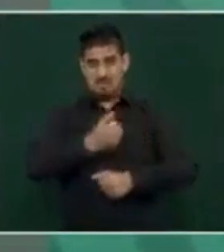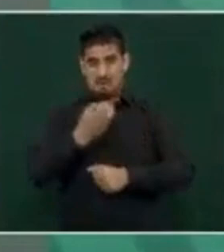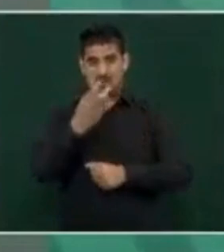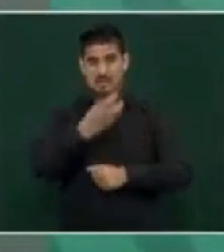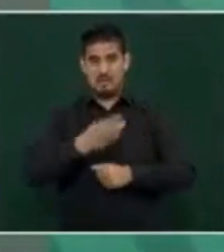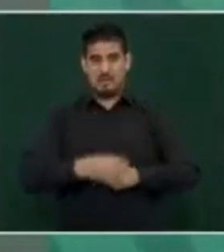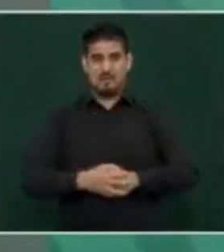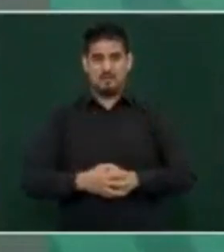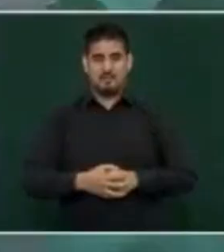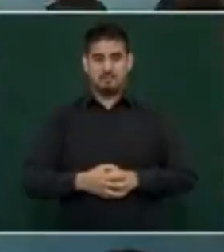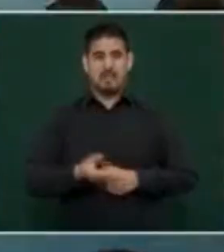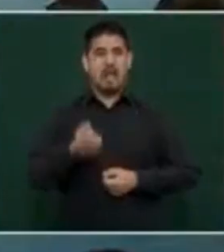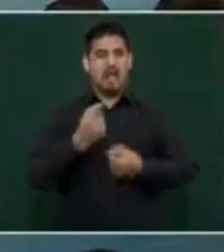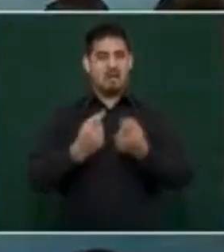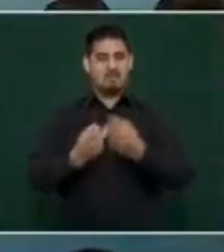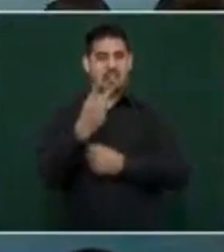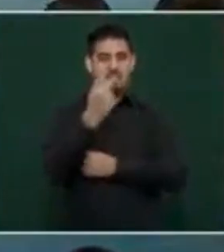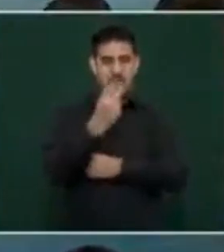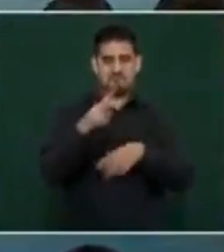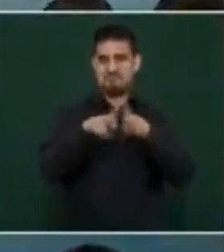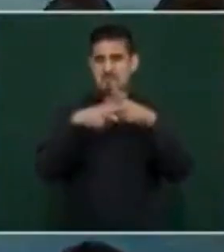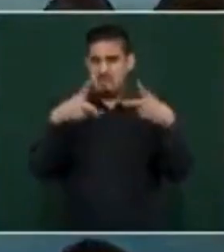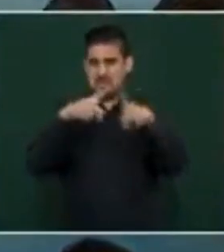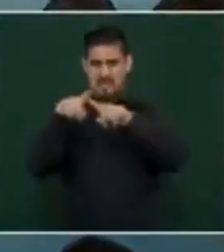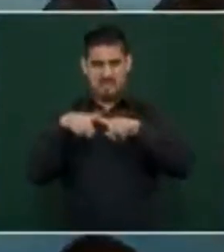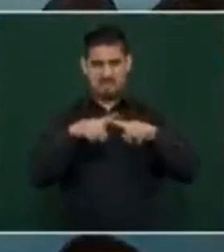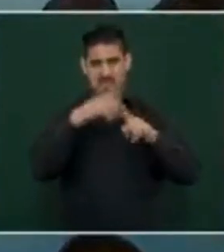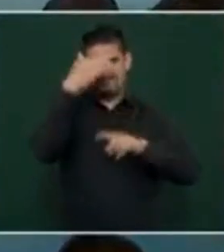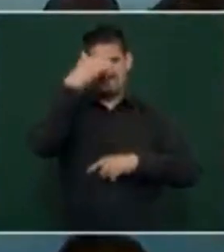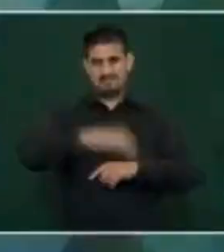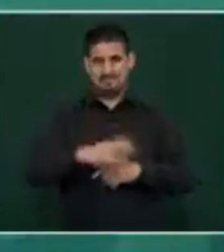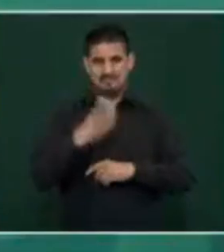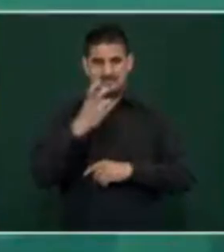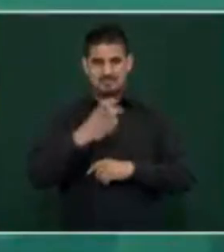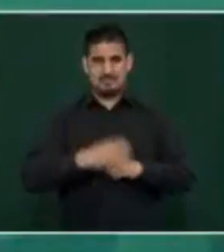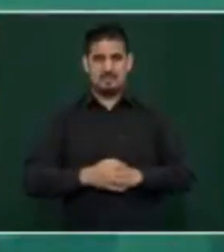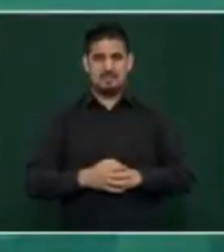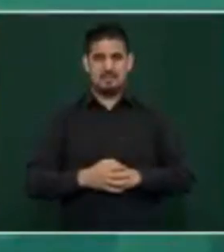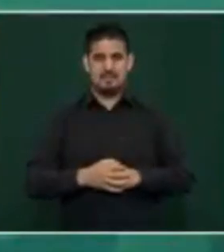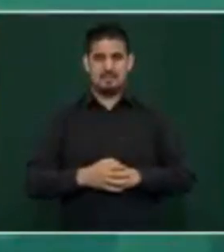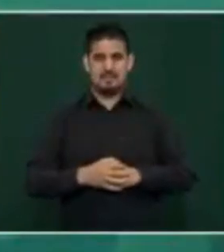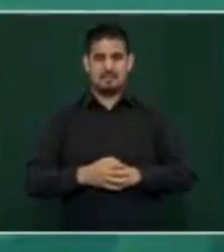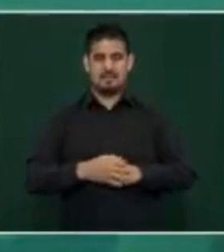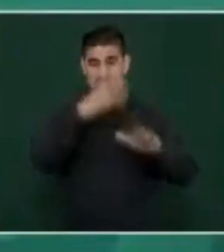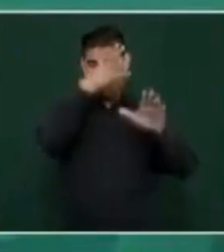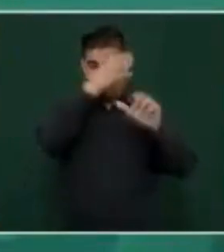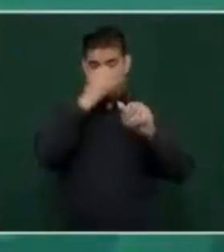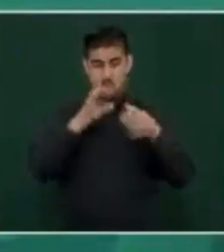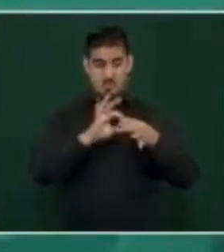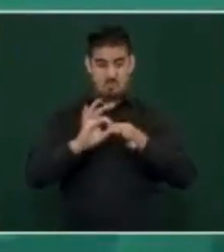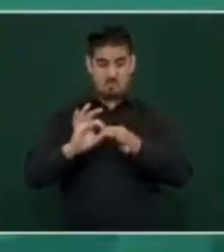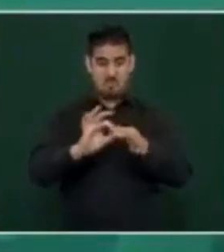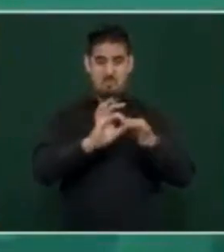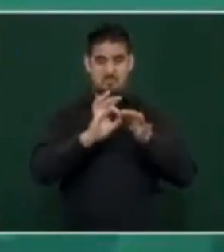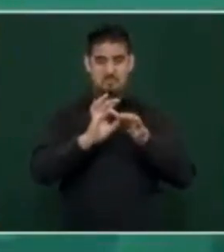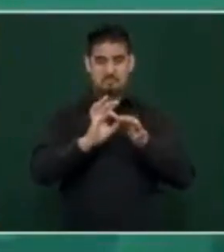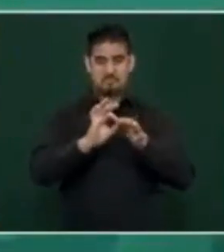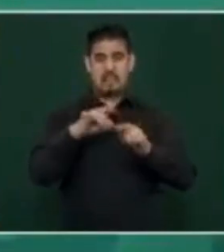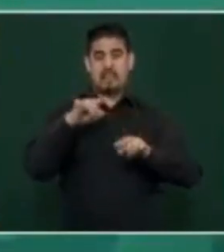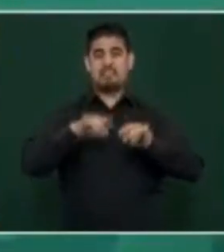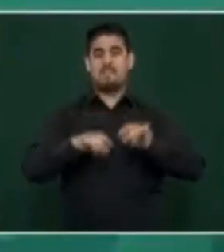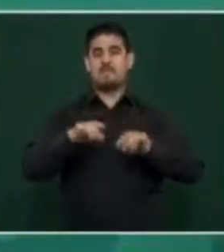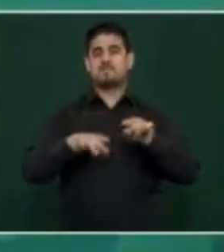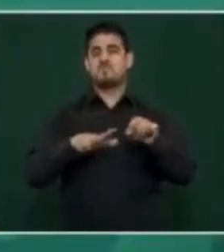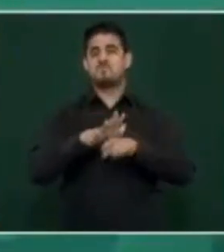tocan al son que les marca